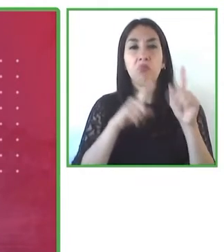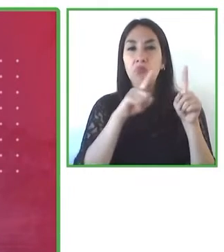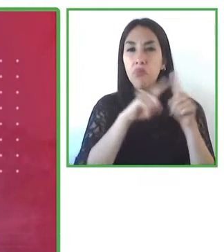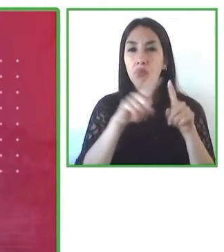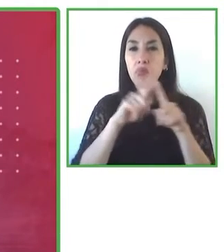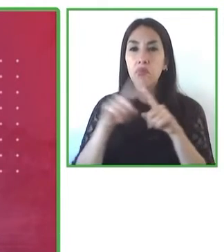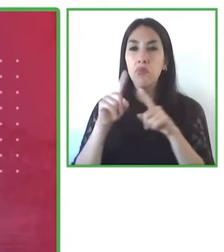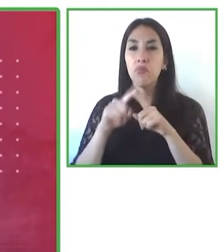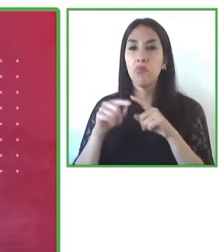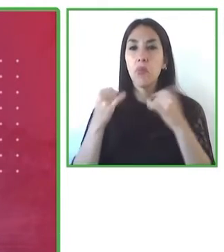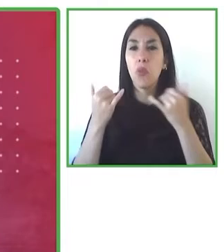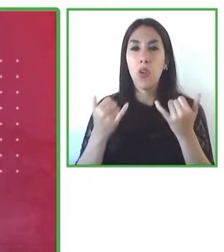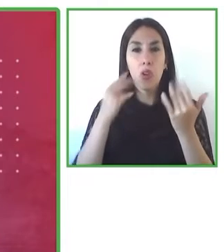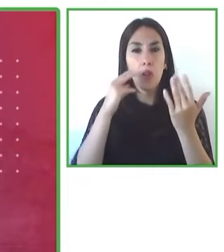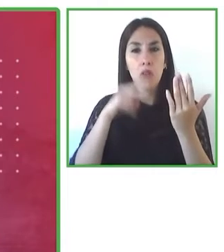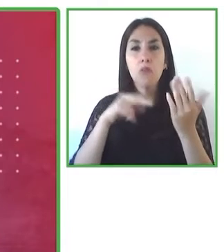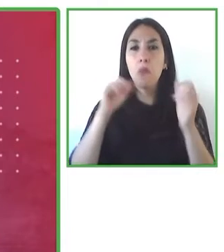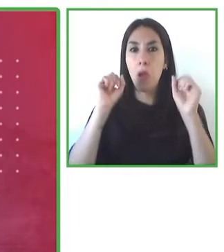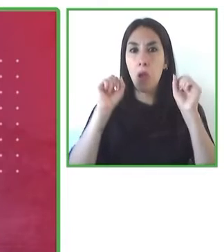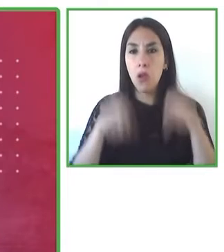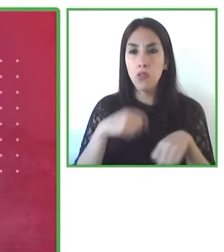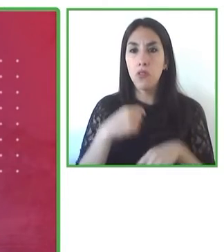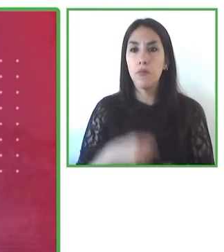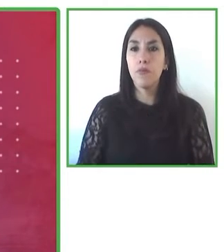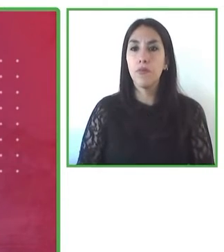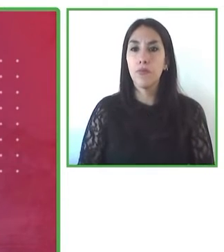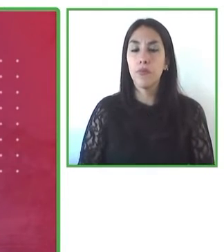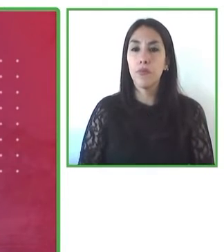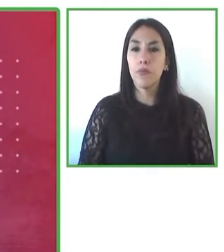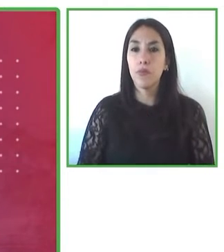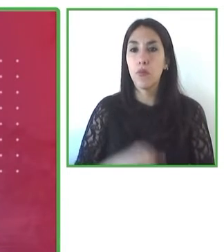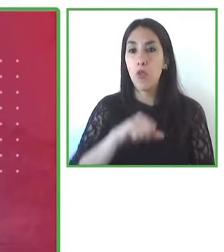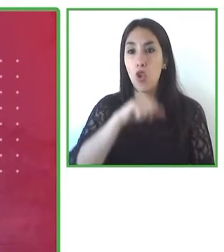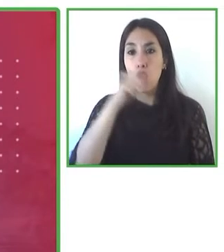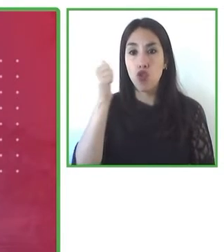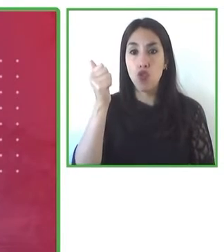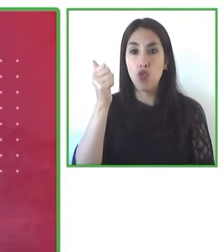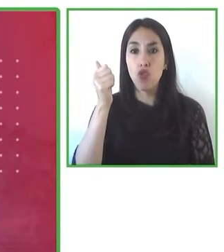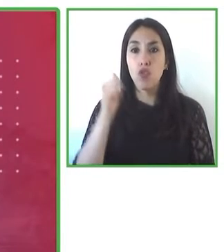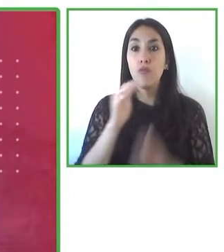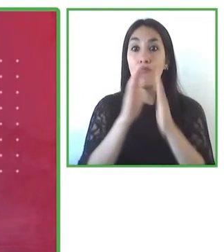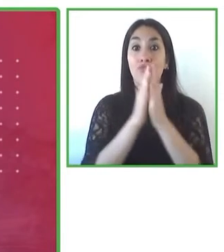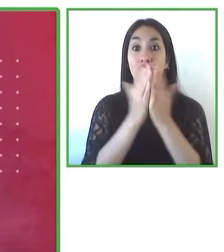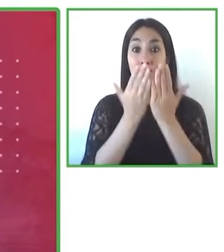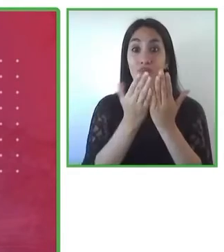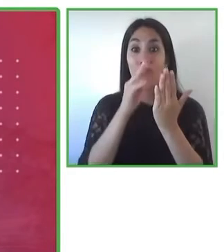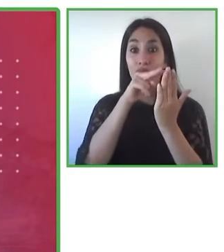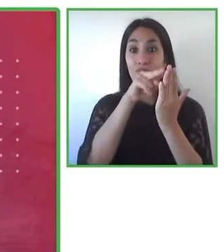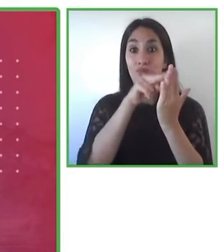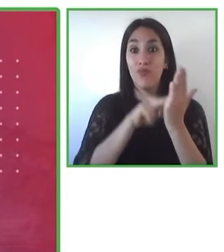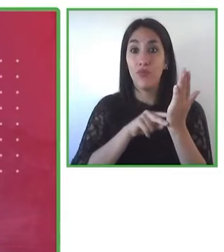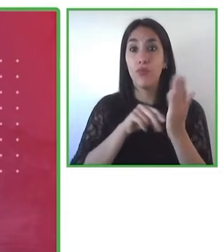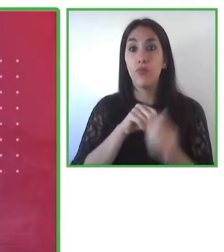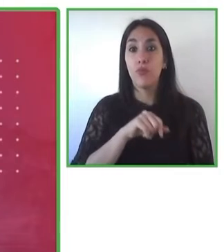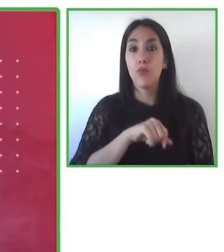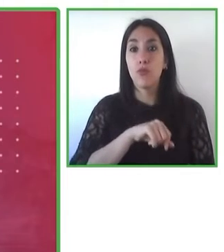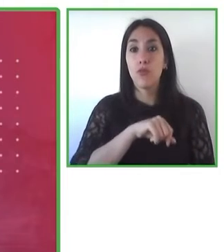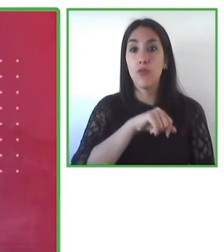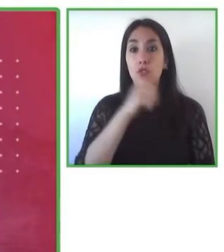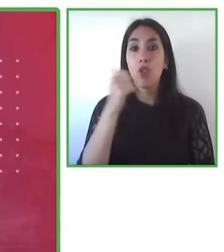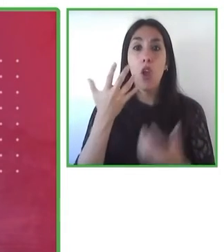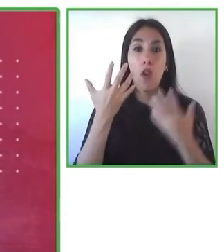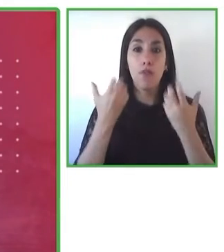alrededor de la biblioteca Tiflo Libros se conformó una red de personas con discapacidad visual, intercambiando información,